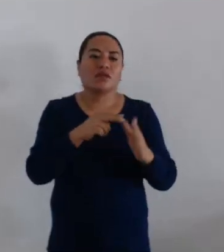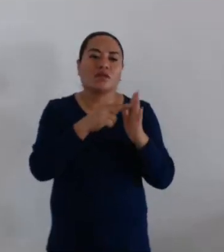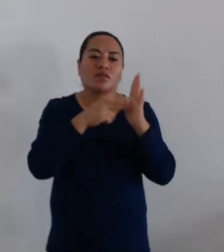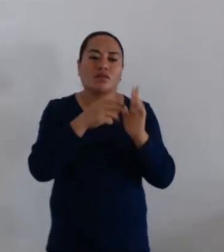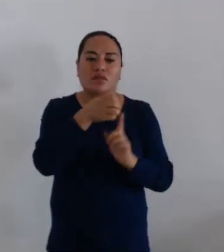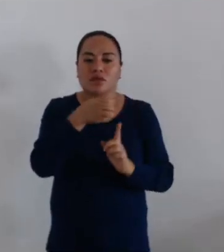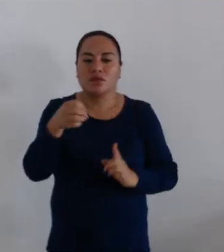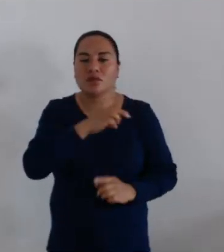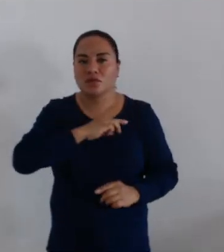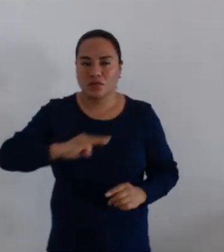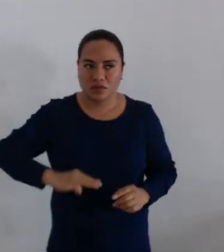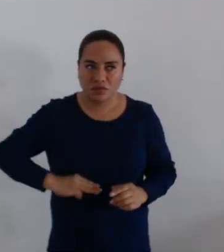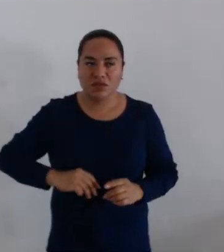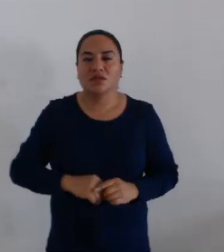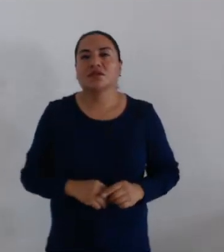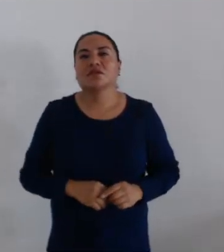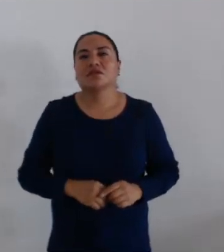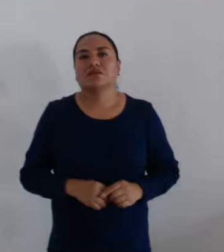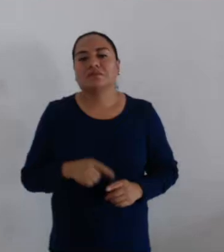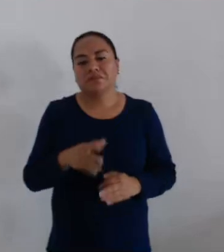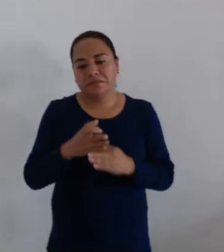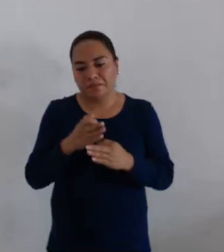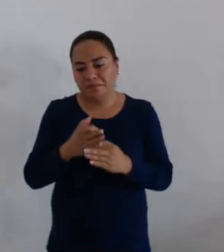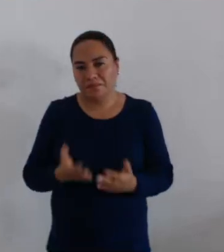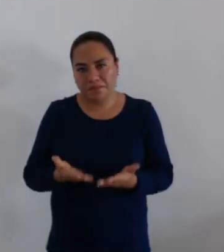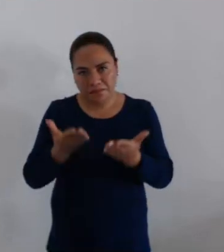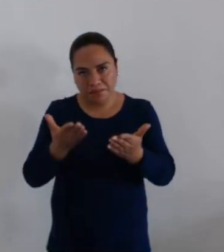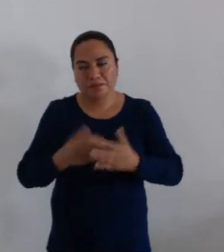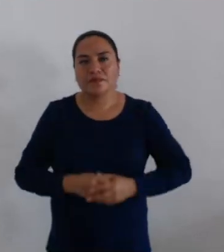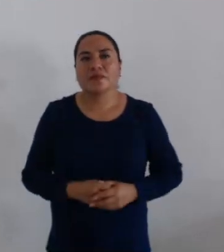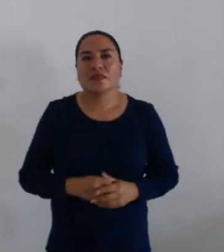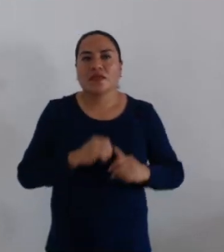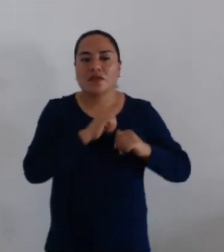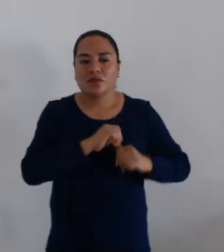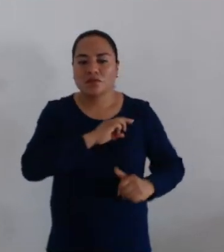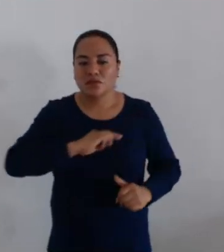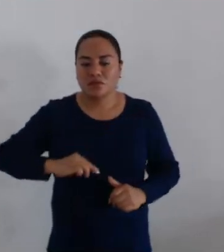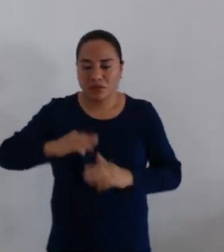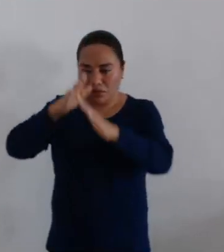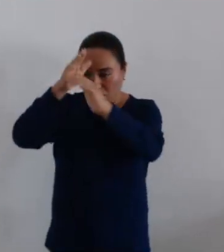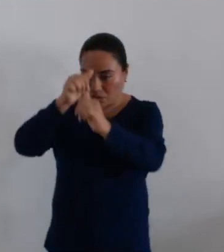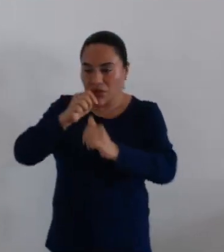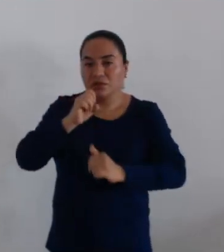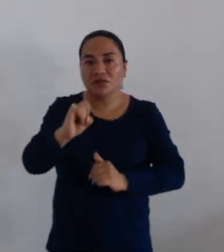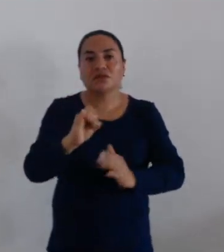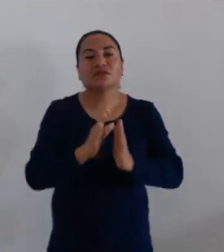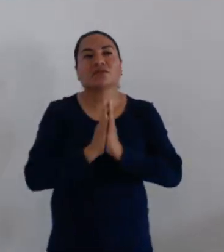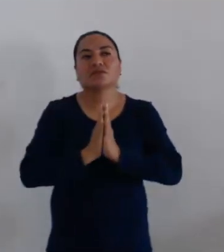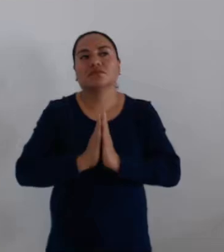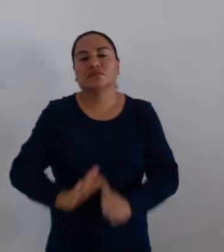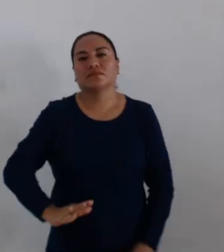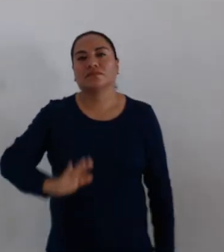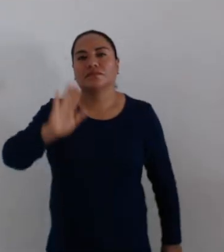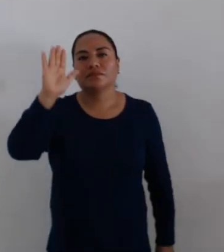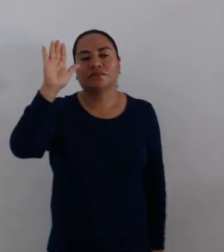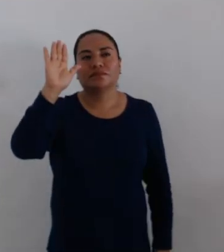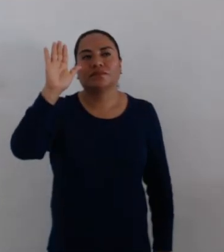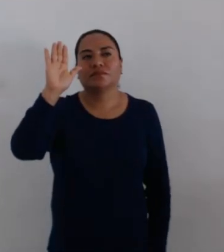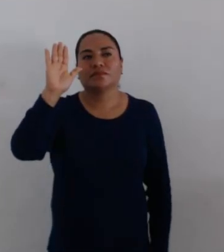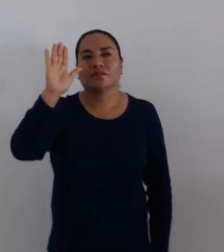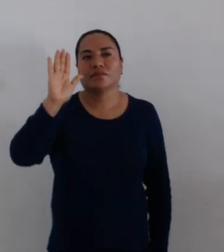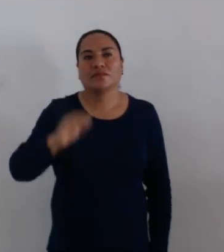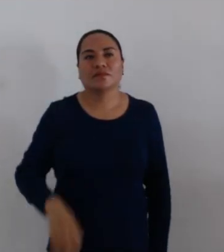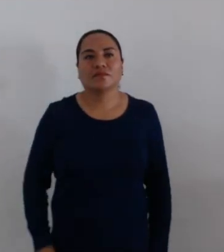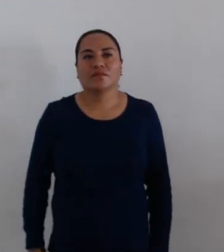Normatividad y Nomenclatura Municipal, con el que se acaba de dar cuenta. Quienes estén a favor de la aprobación, sírvanse levantar la mano.